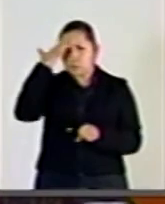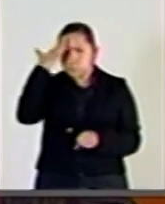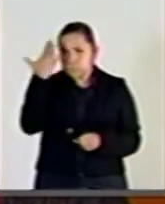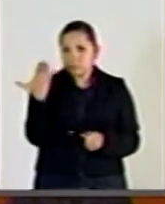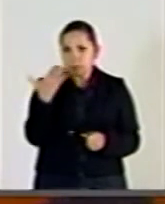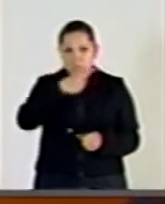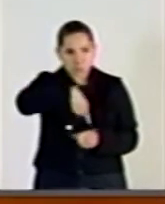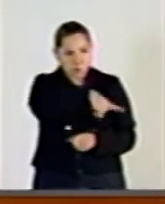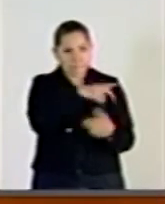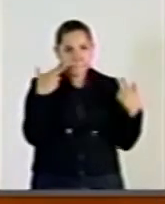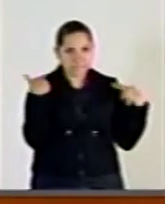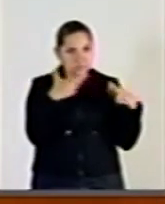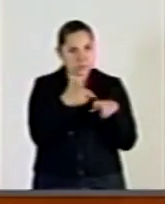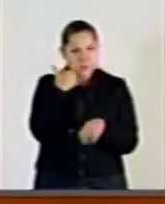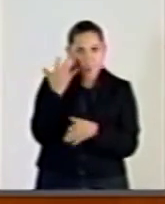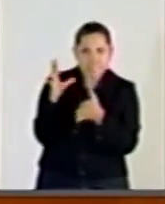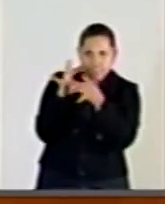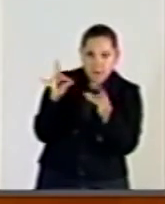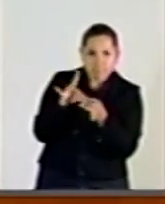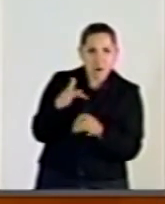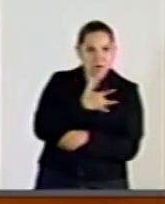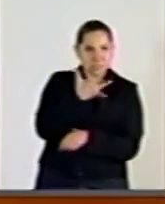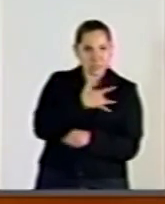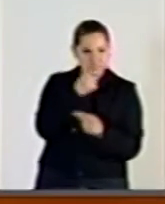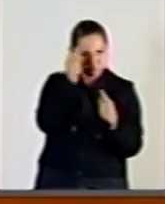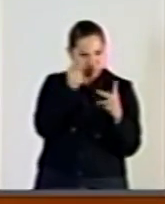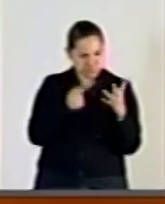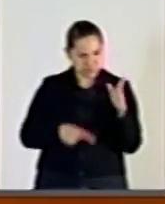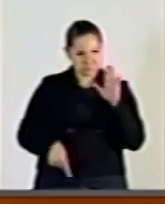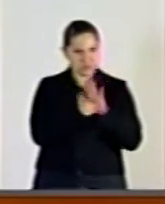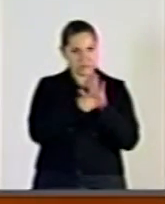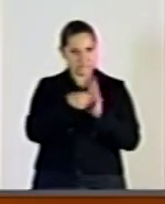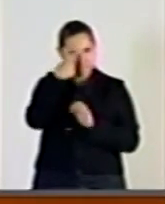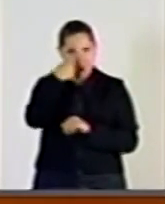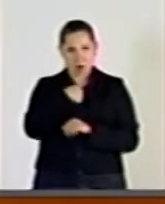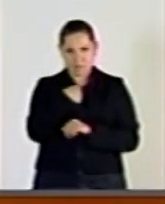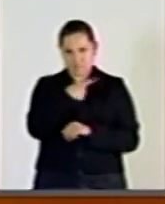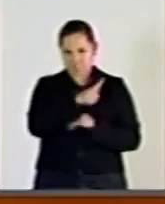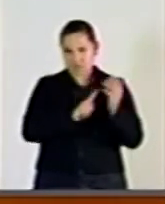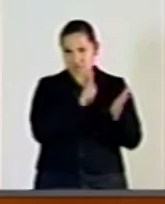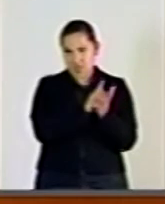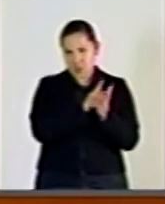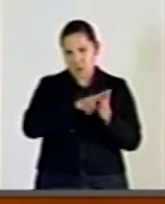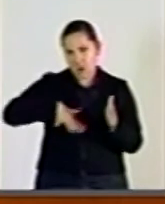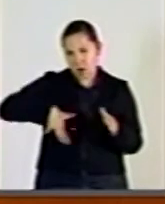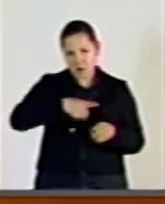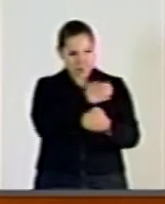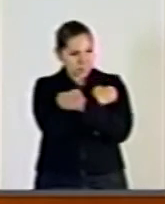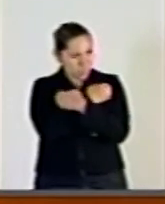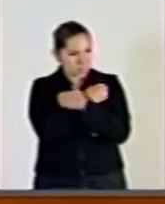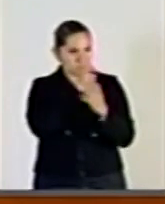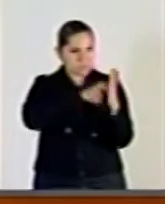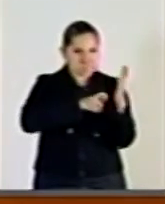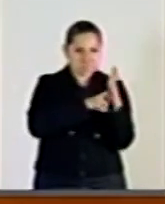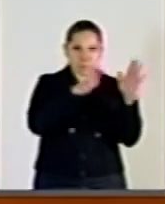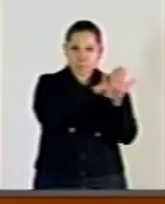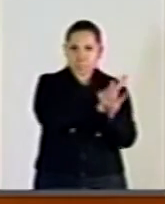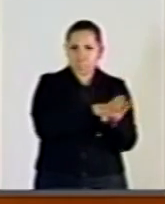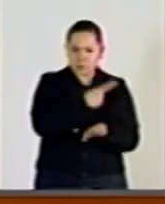Magisterio que se siente afectado con la implementación de la Reforma Educativa. De igual forma,